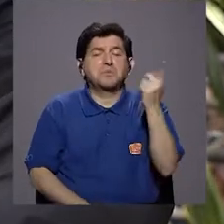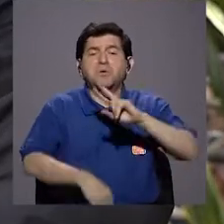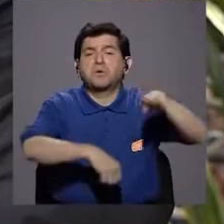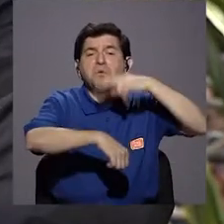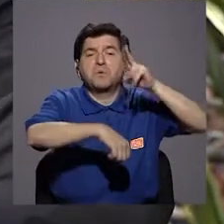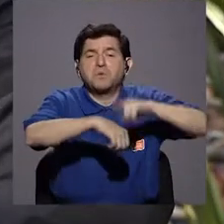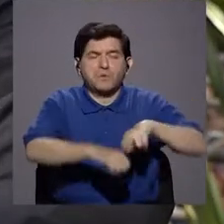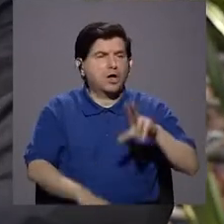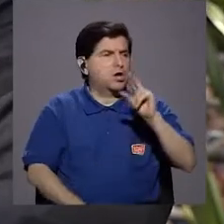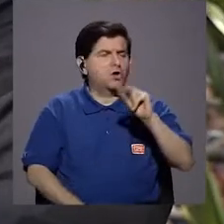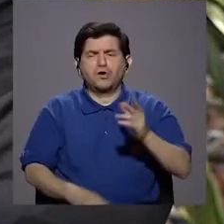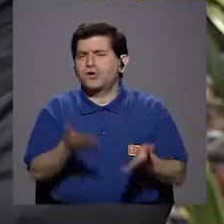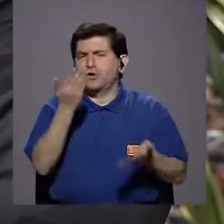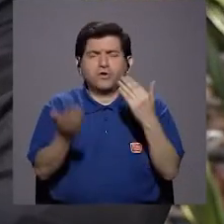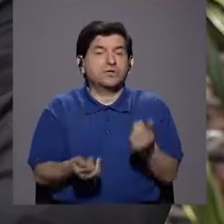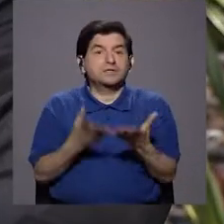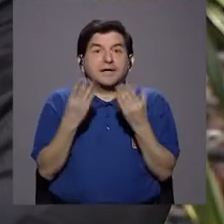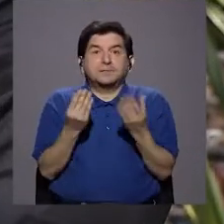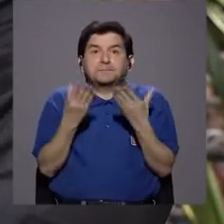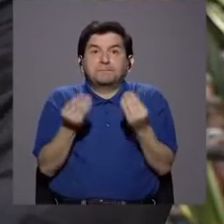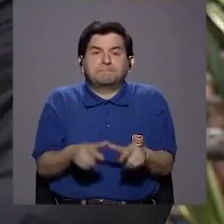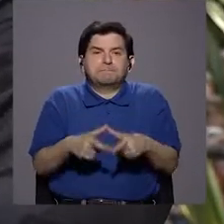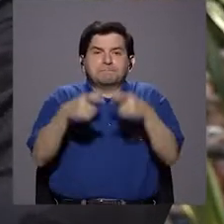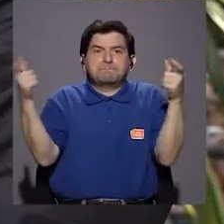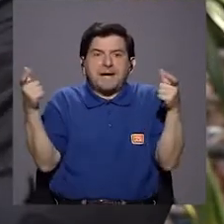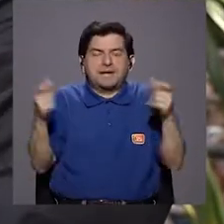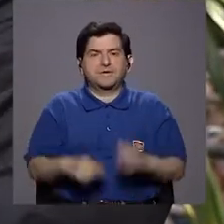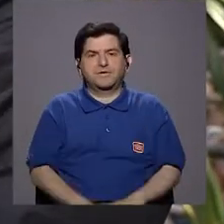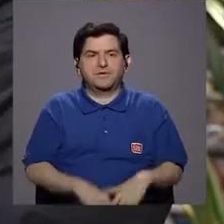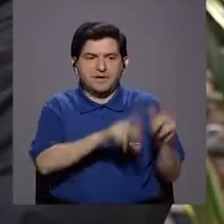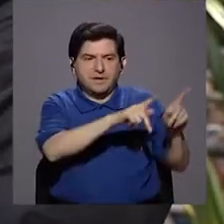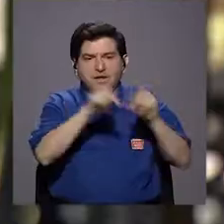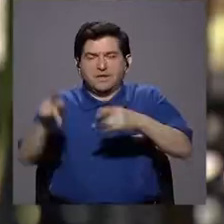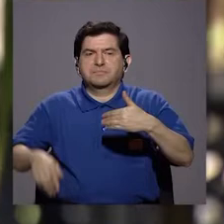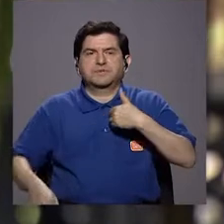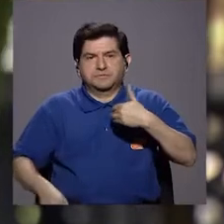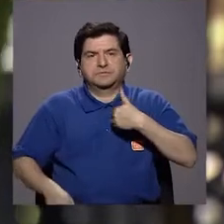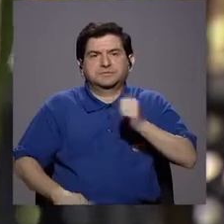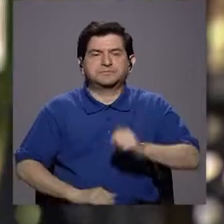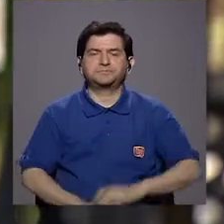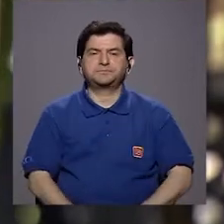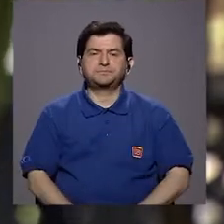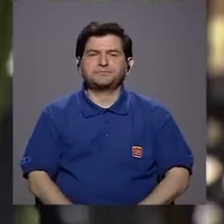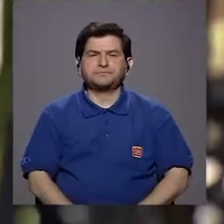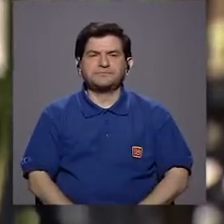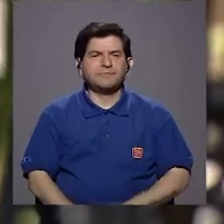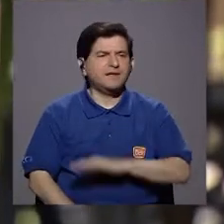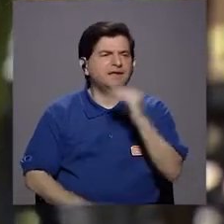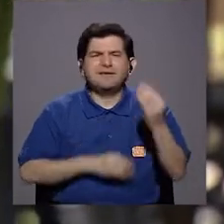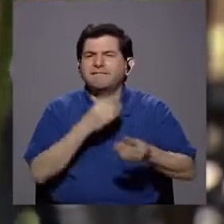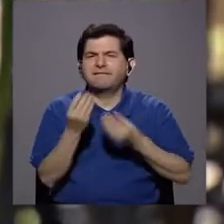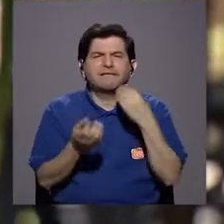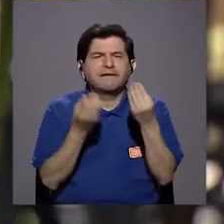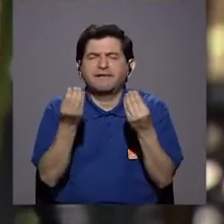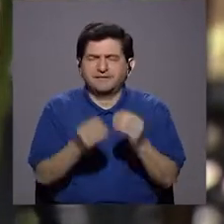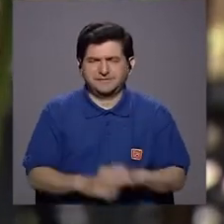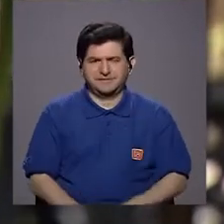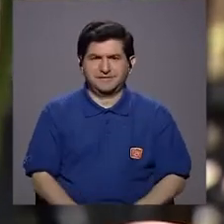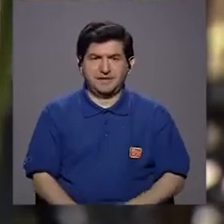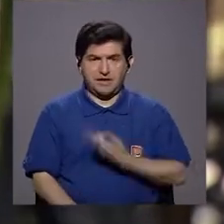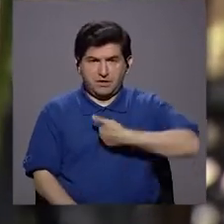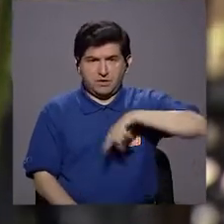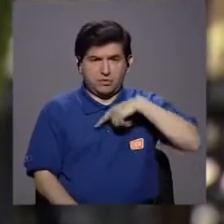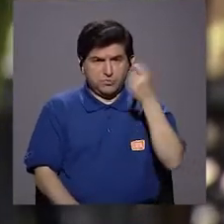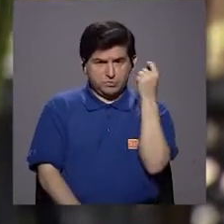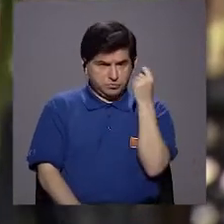y que tal vez no va a sufrir de ese pánico que la mayoría de los pacientes a veces sienten. ¿Cómo hacer, doctor, para que